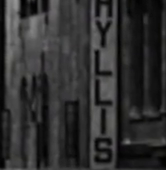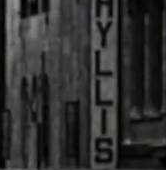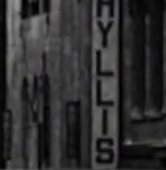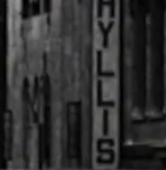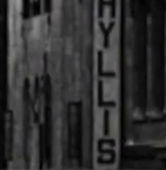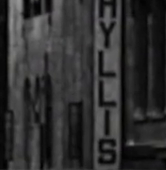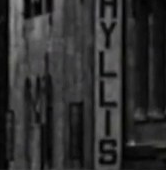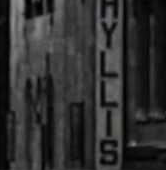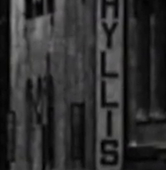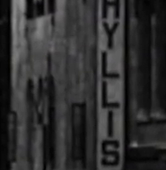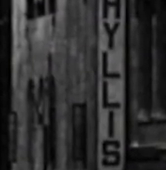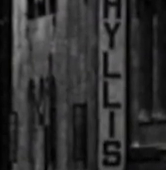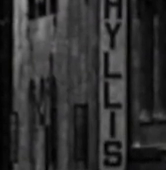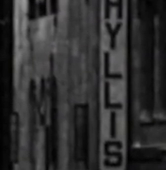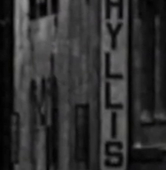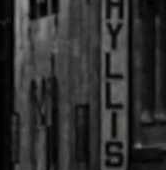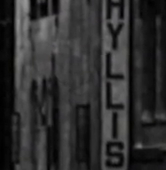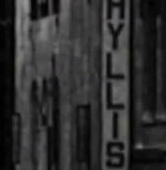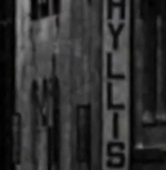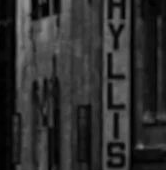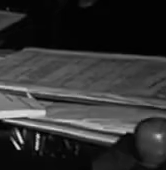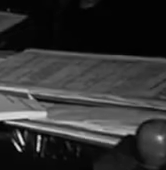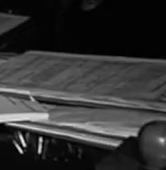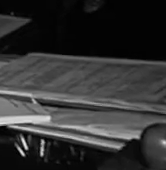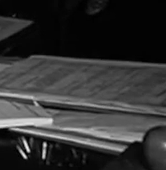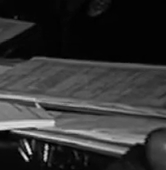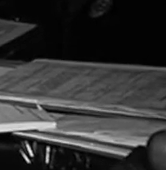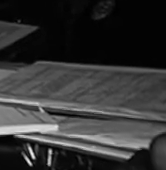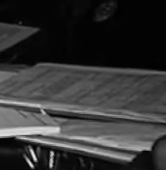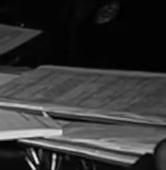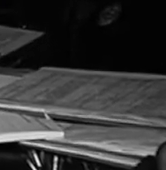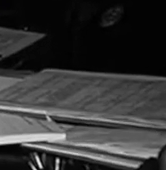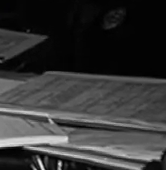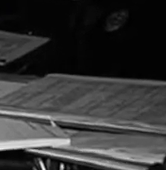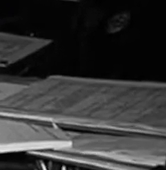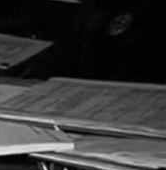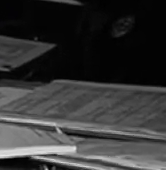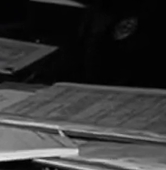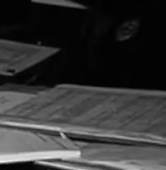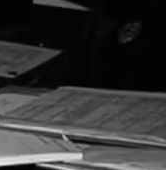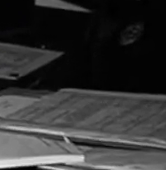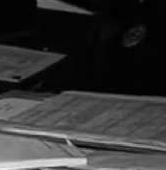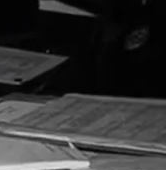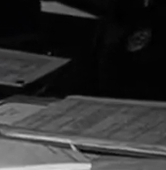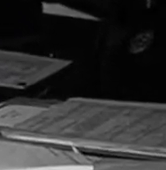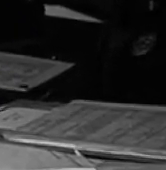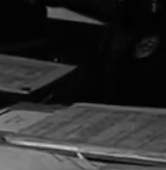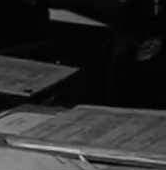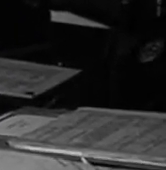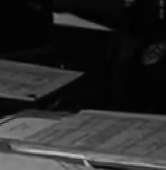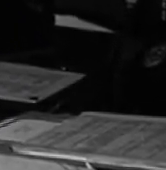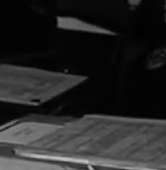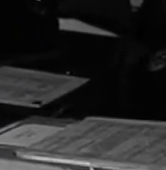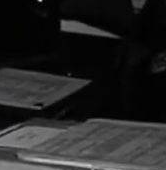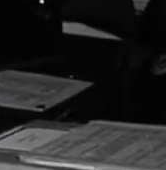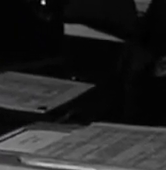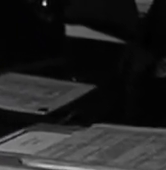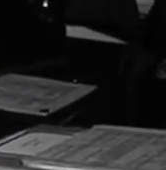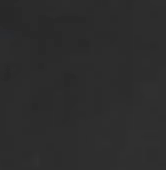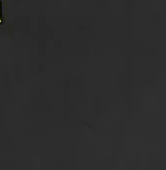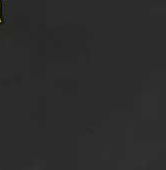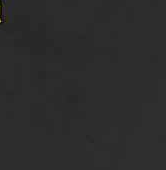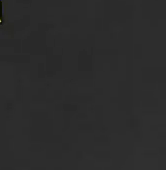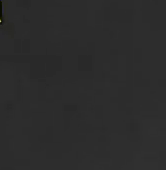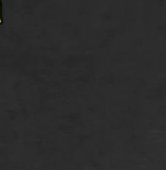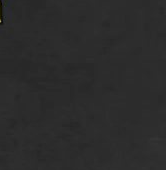mayo de 1908 en Londres. Lo que muy pocos saben es que Fleming fue un hombre muy parecido a su personaje,